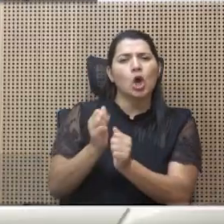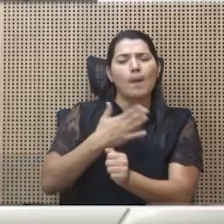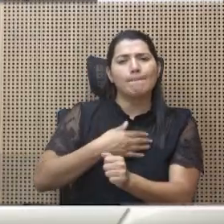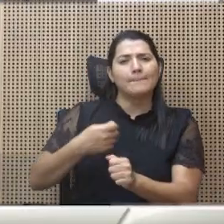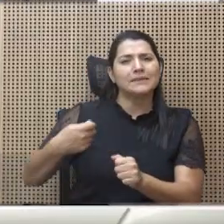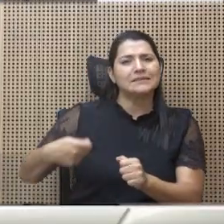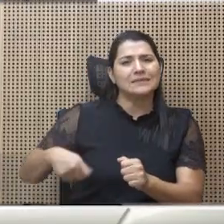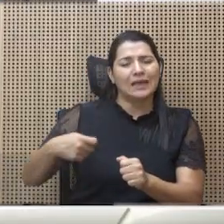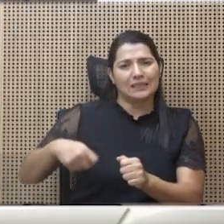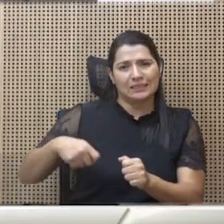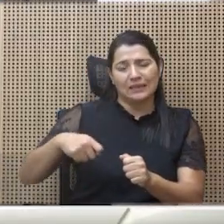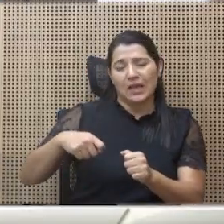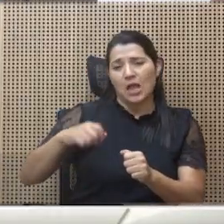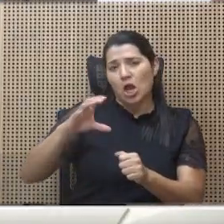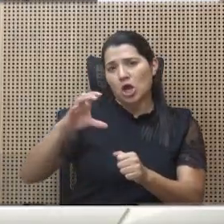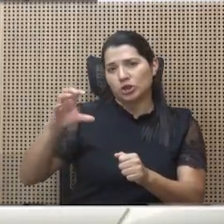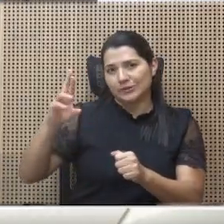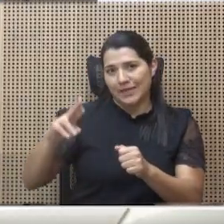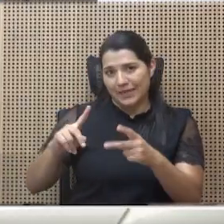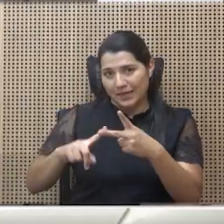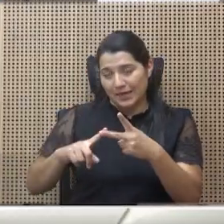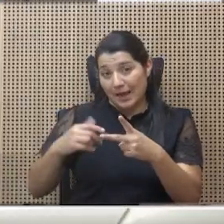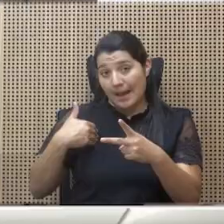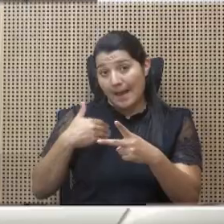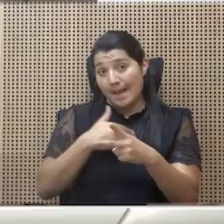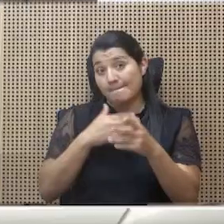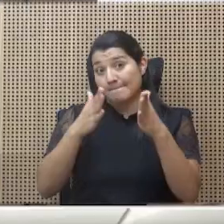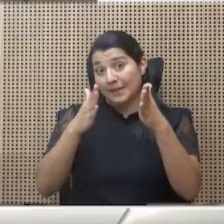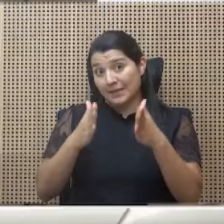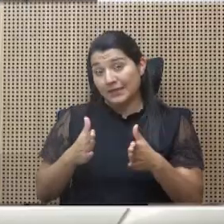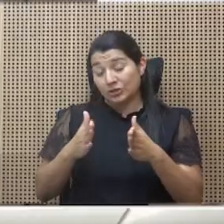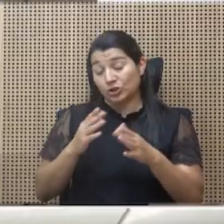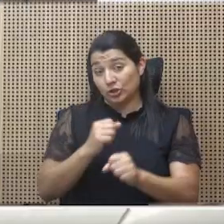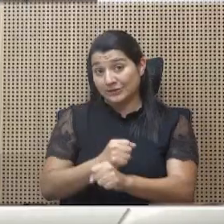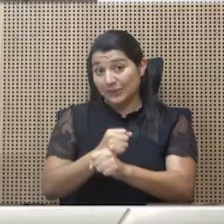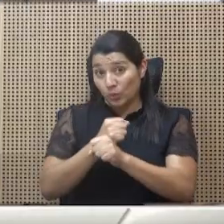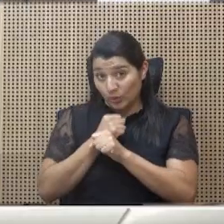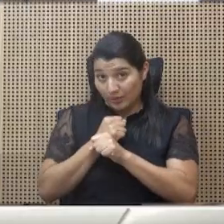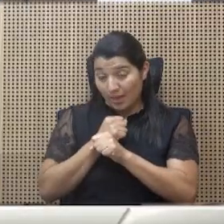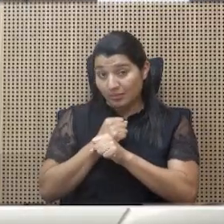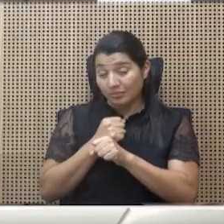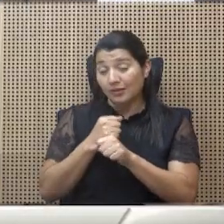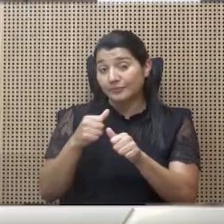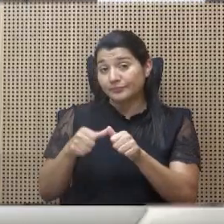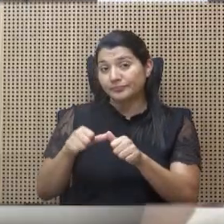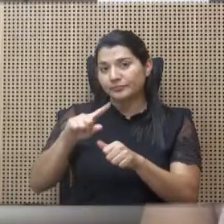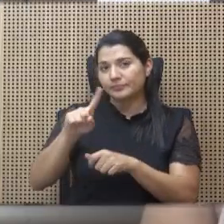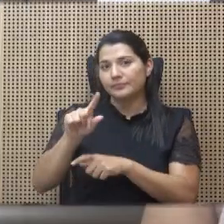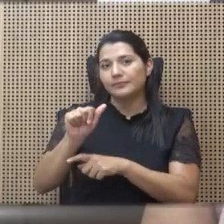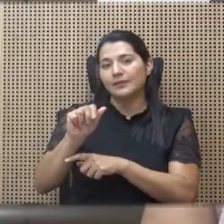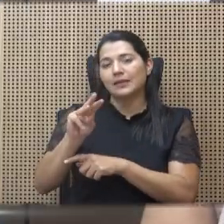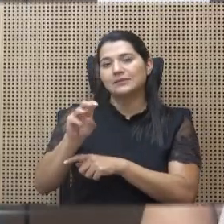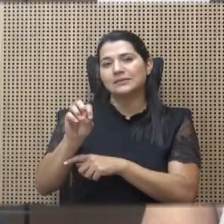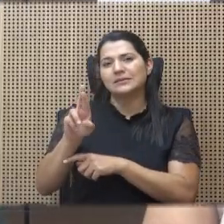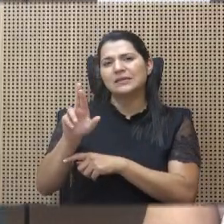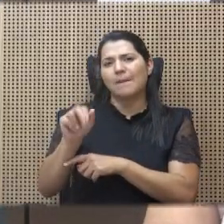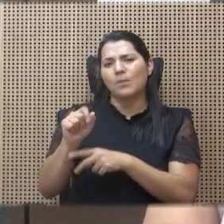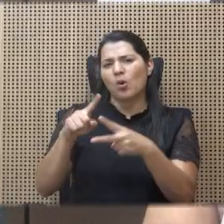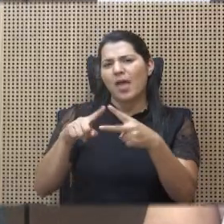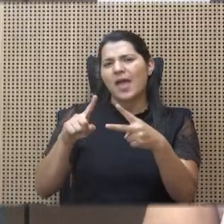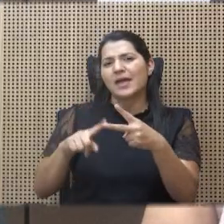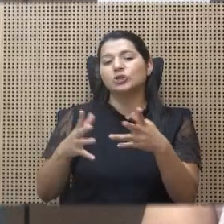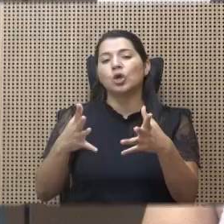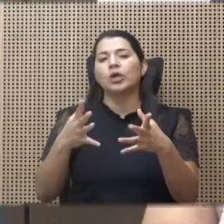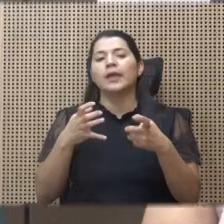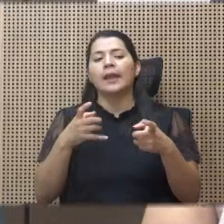ministro presuntamente de seguridad, el señor Zamora, para efectos de manipular a la